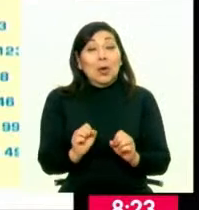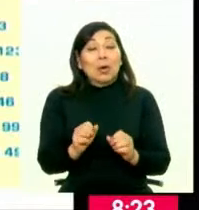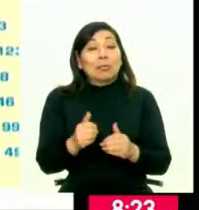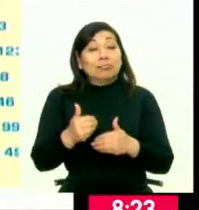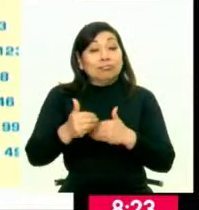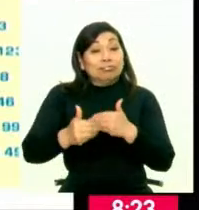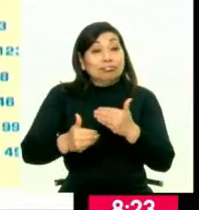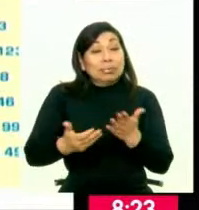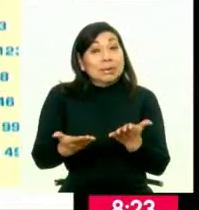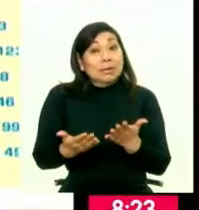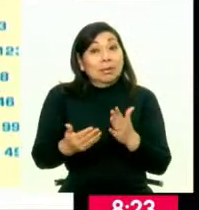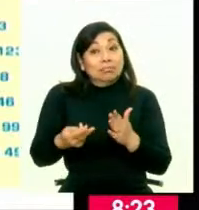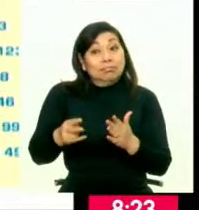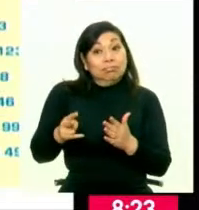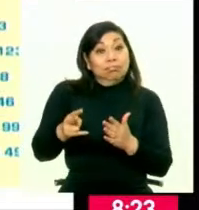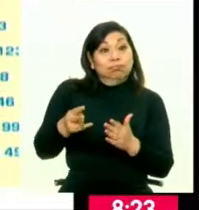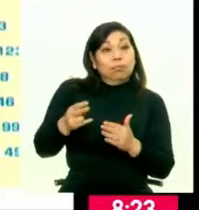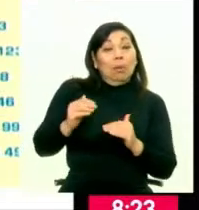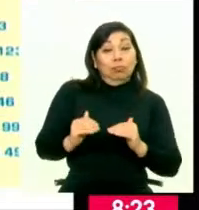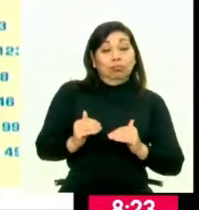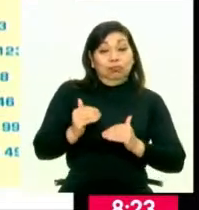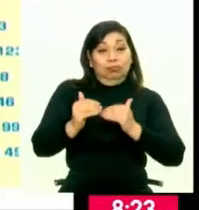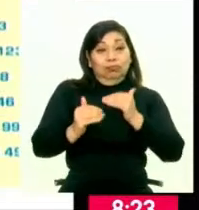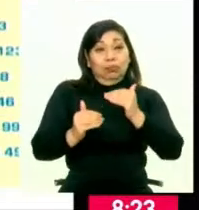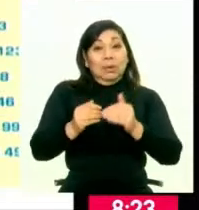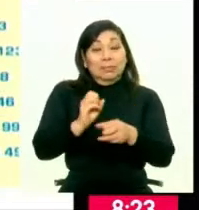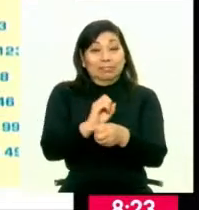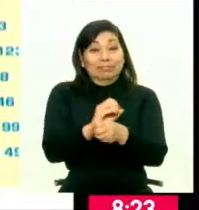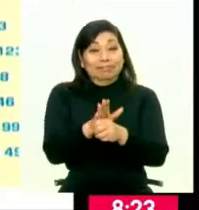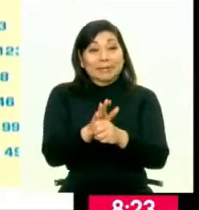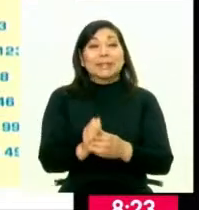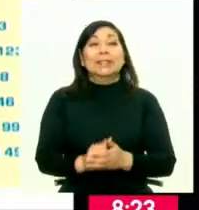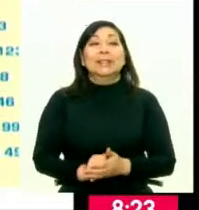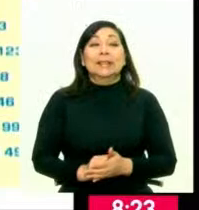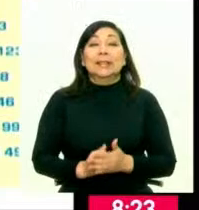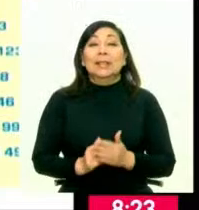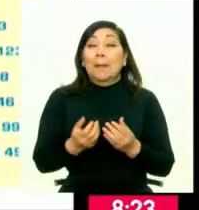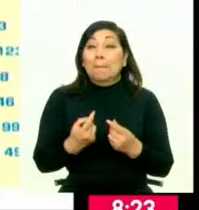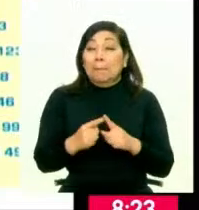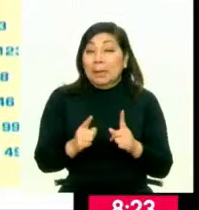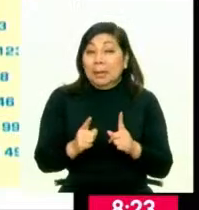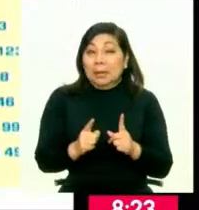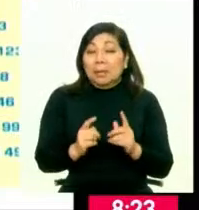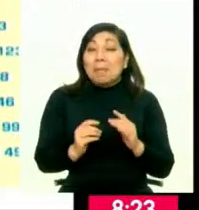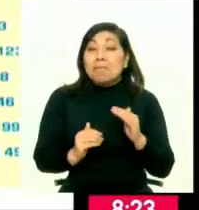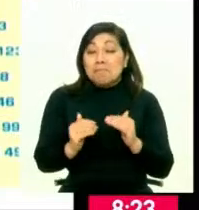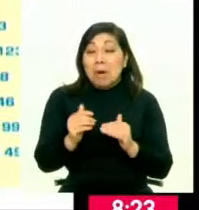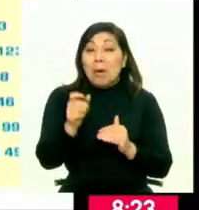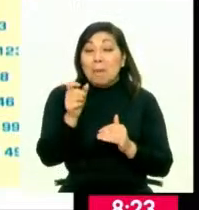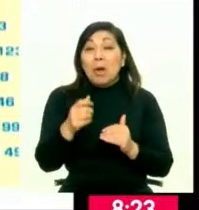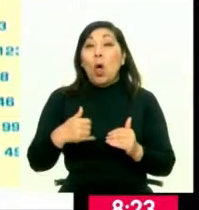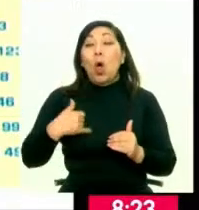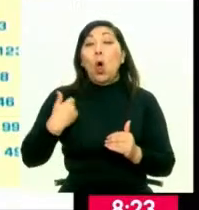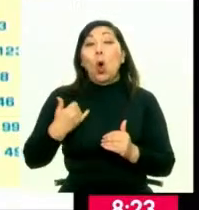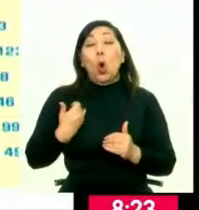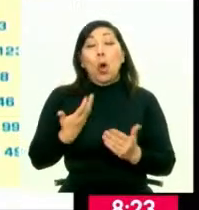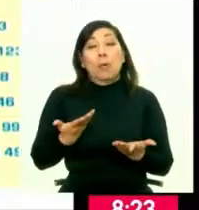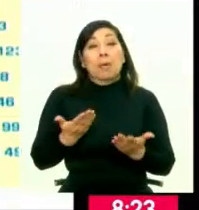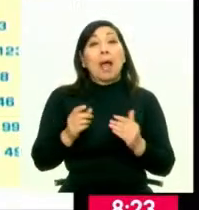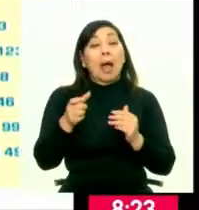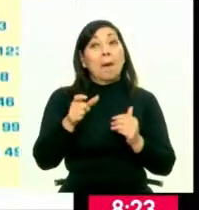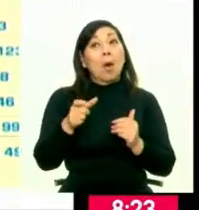defunciones están creciendo, sobre todo por la pandemia. Entonces tenemos una población que mayormente es una población joven o